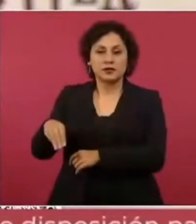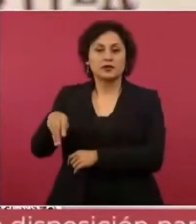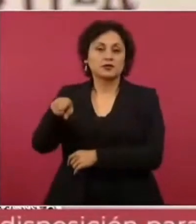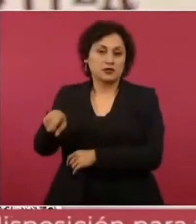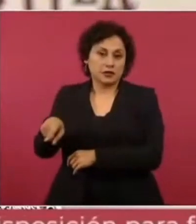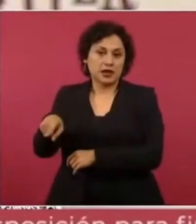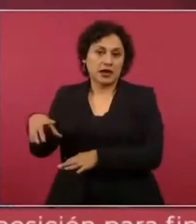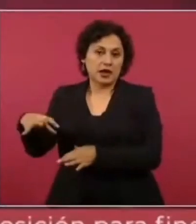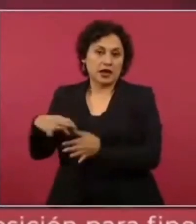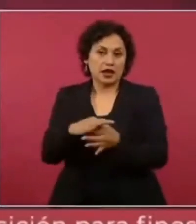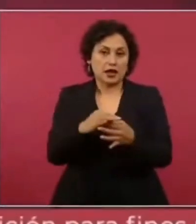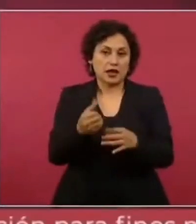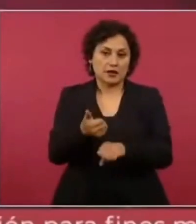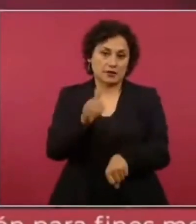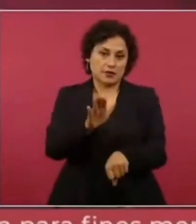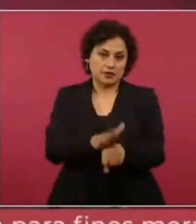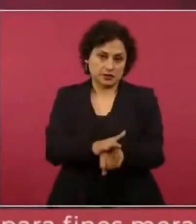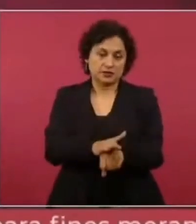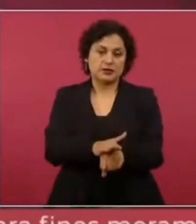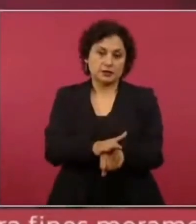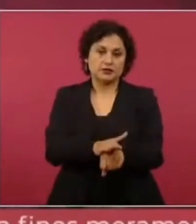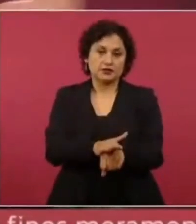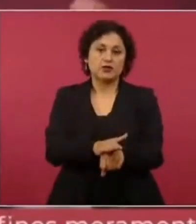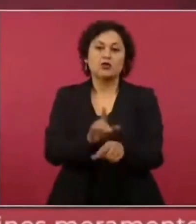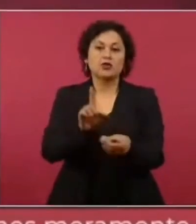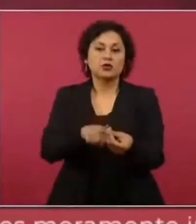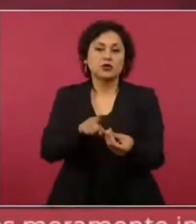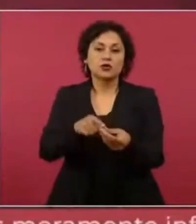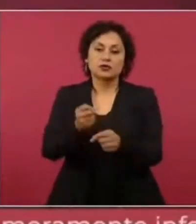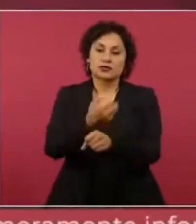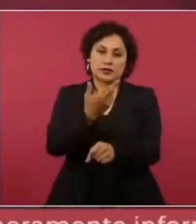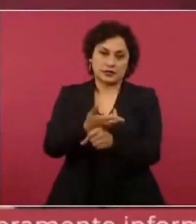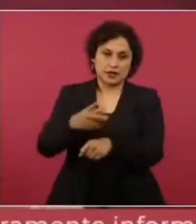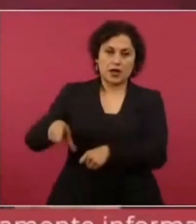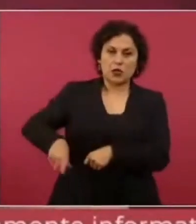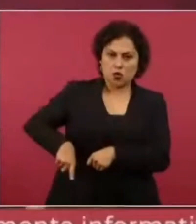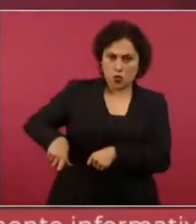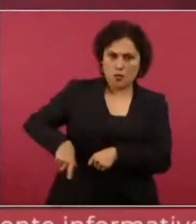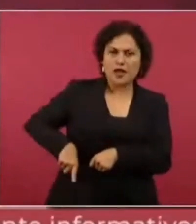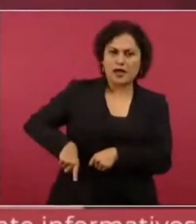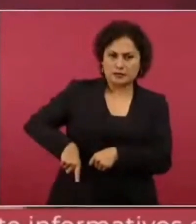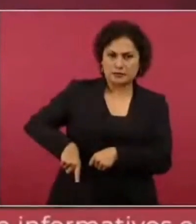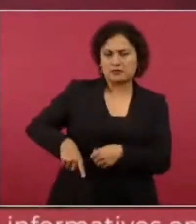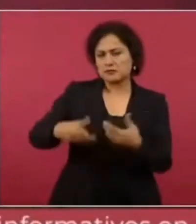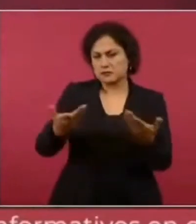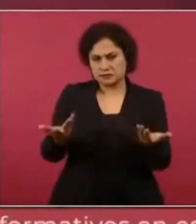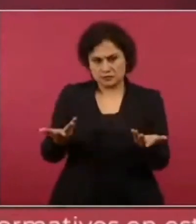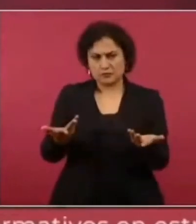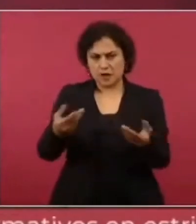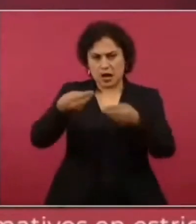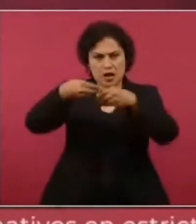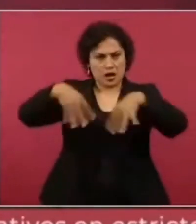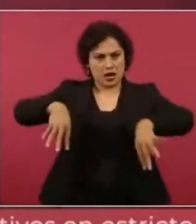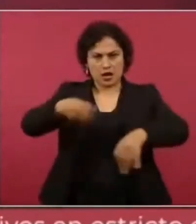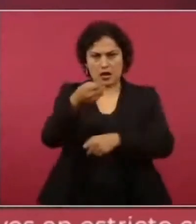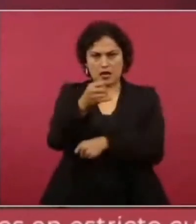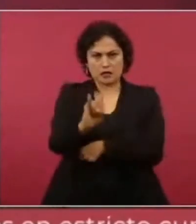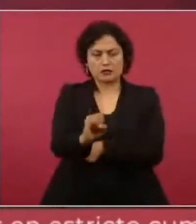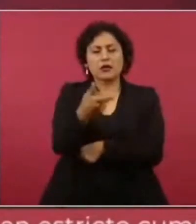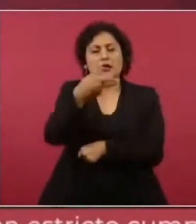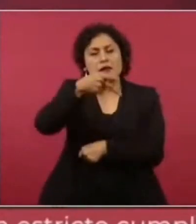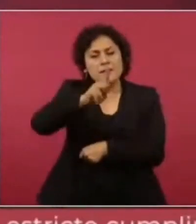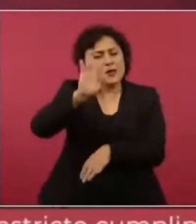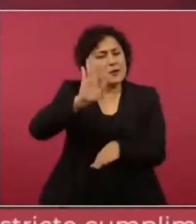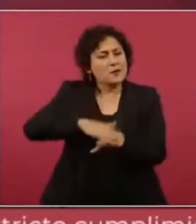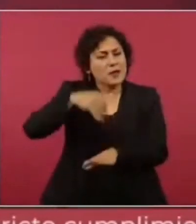depende de la Secretaría de Gobernación, orgánicamente depende, pero más allá de eso hay un trabajo coordinado de